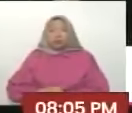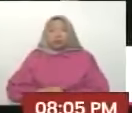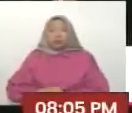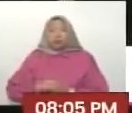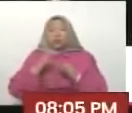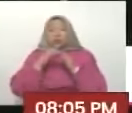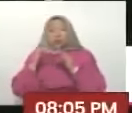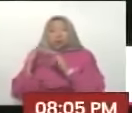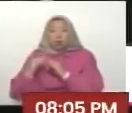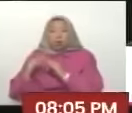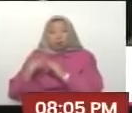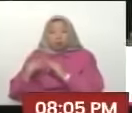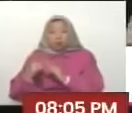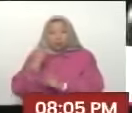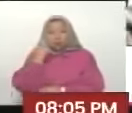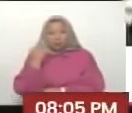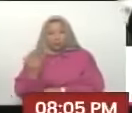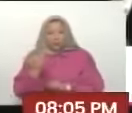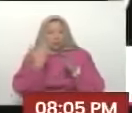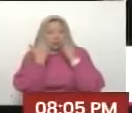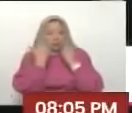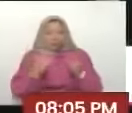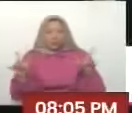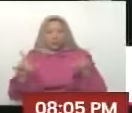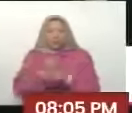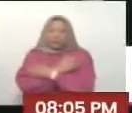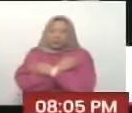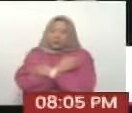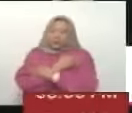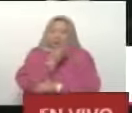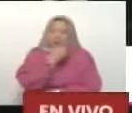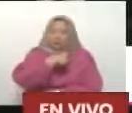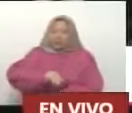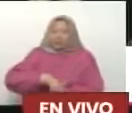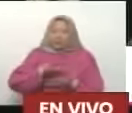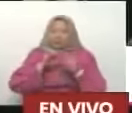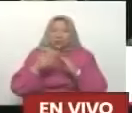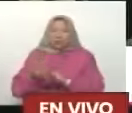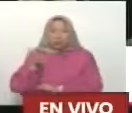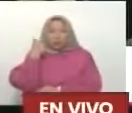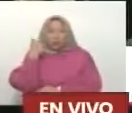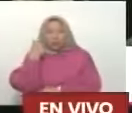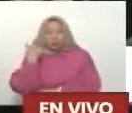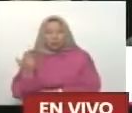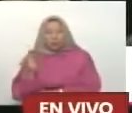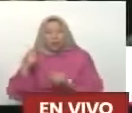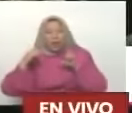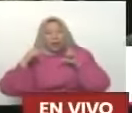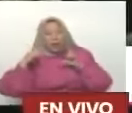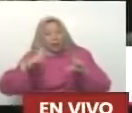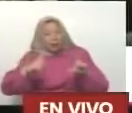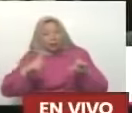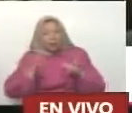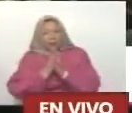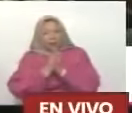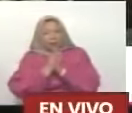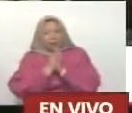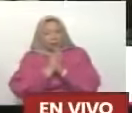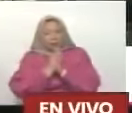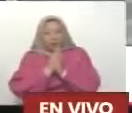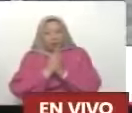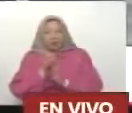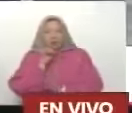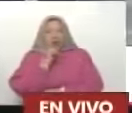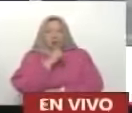su casa Aquí están Ahí están Míralo Ponle la cámara Vale No le ponen la cámara Los he